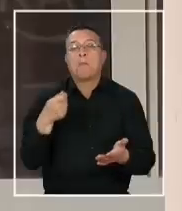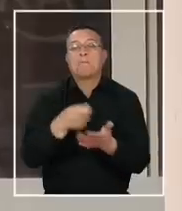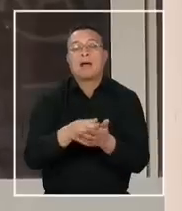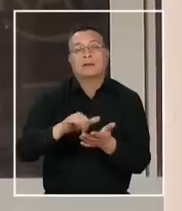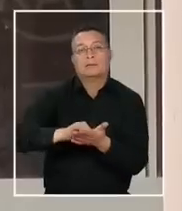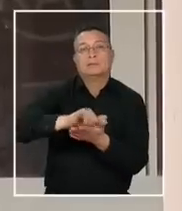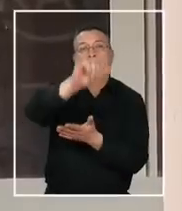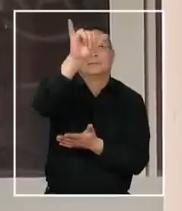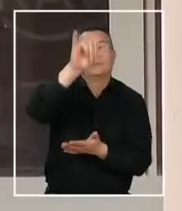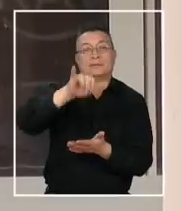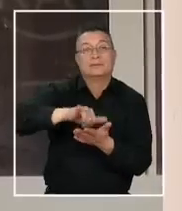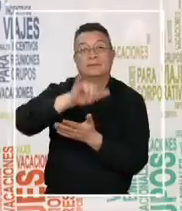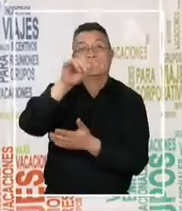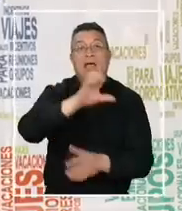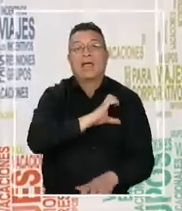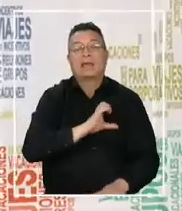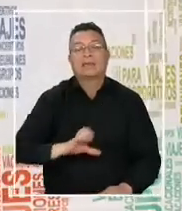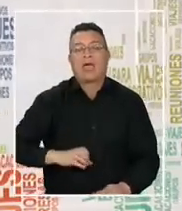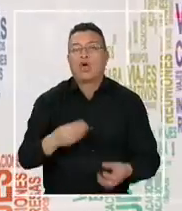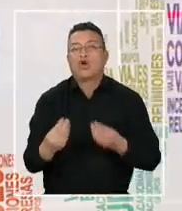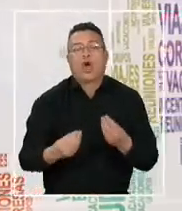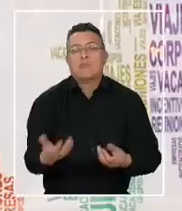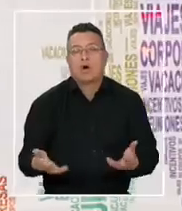aéreos por parte del Estado?